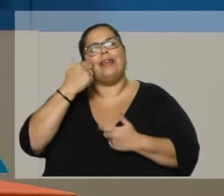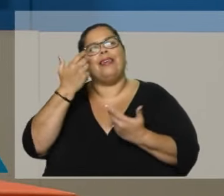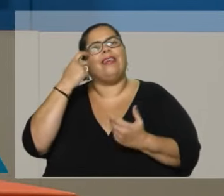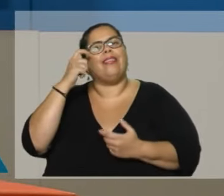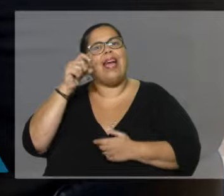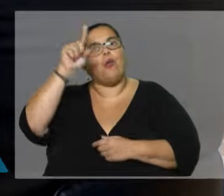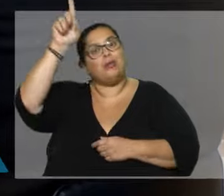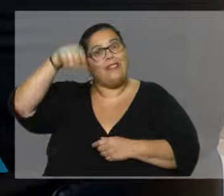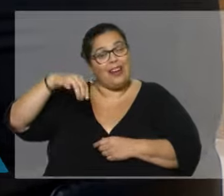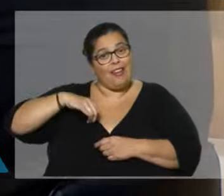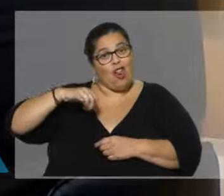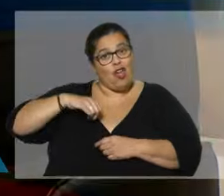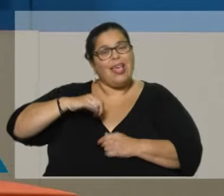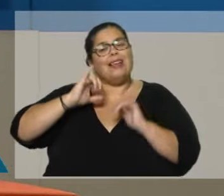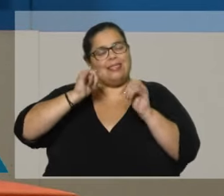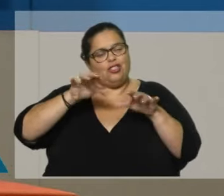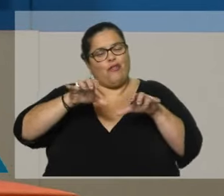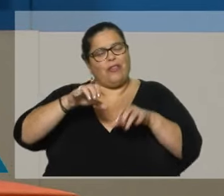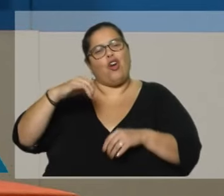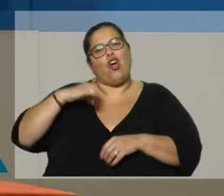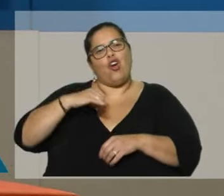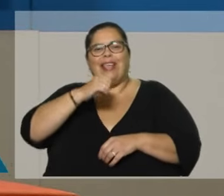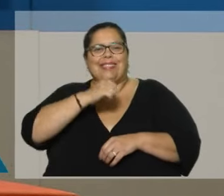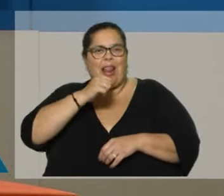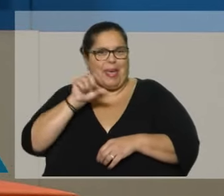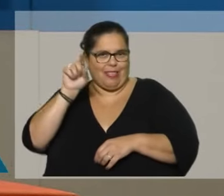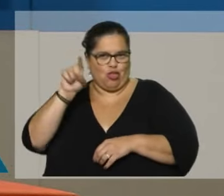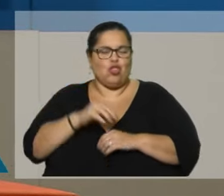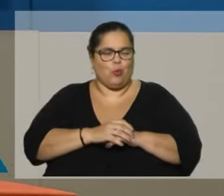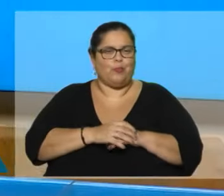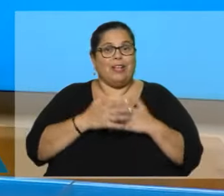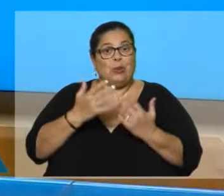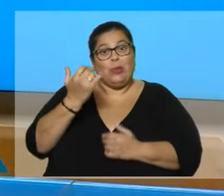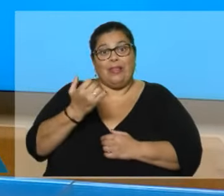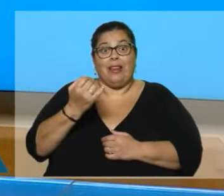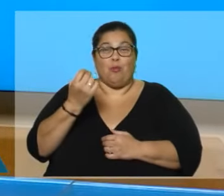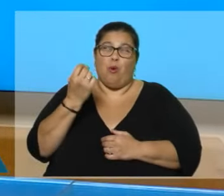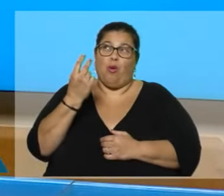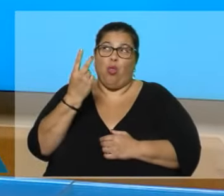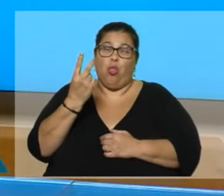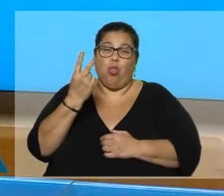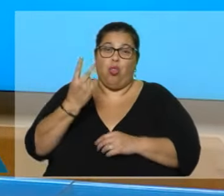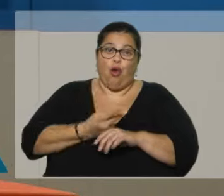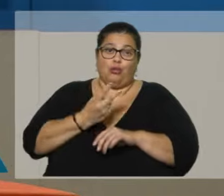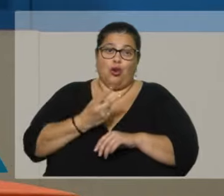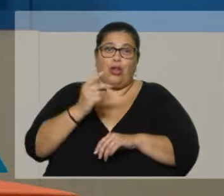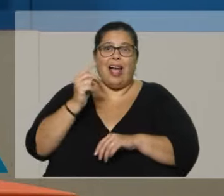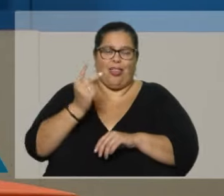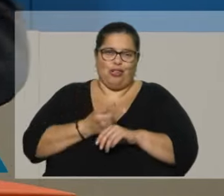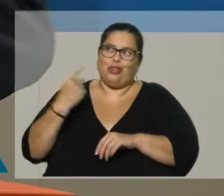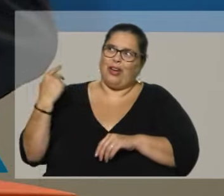de Colonia, usted vive allá. Vivo en Colonia del Sacramento, sí. Bueno, así que tiene un par de horas de viaje más o menos, se tomó. Un poquito,